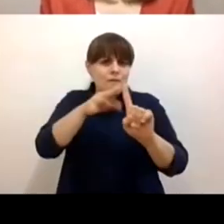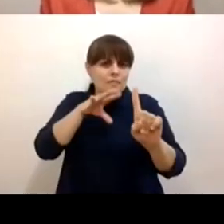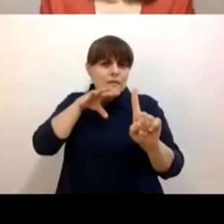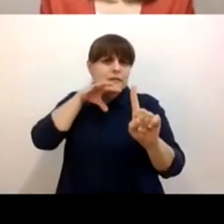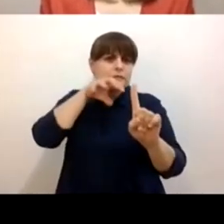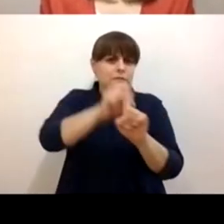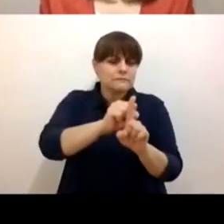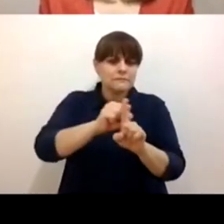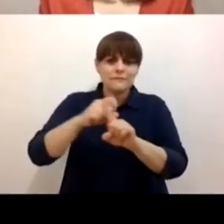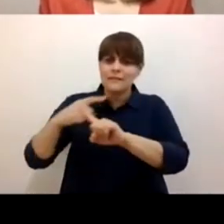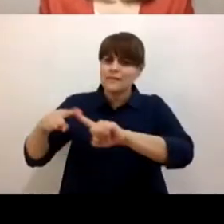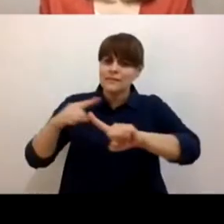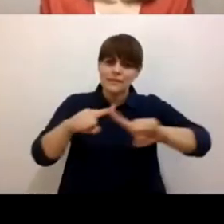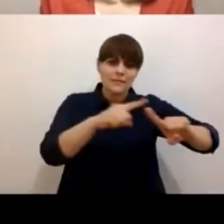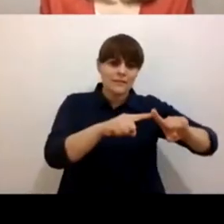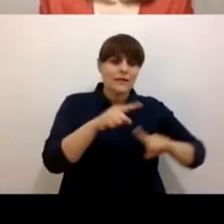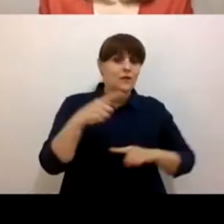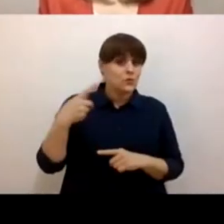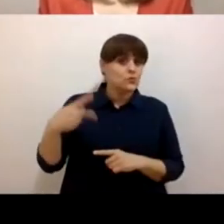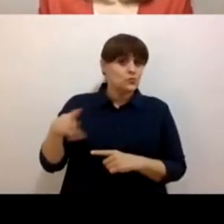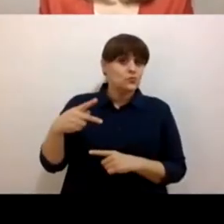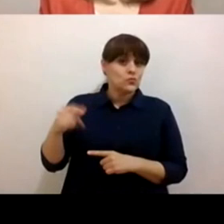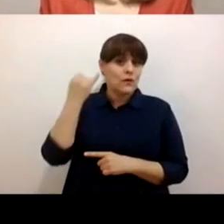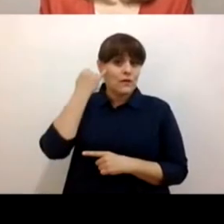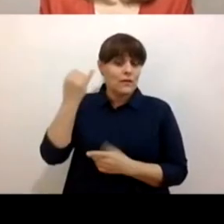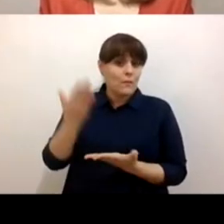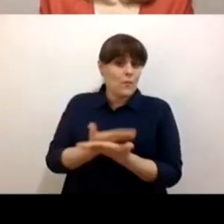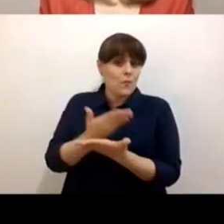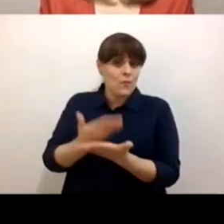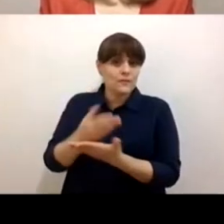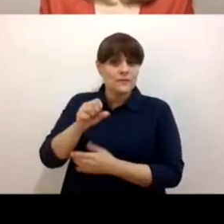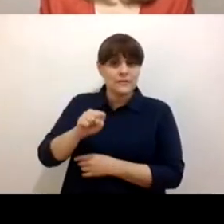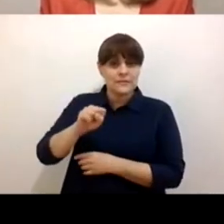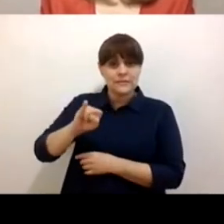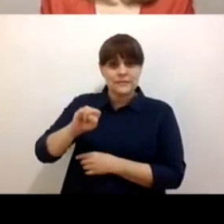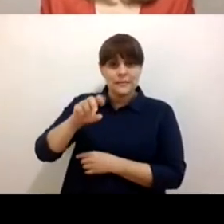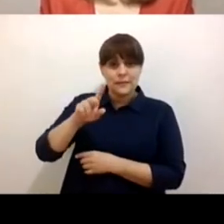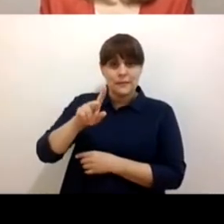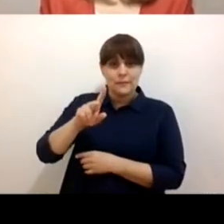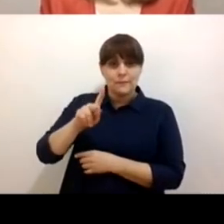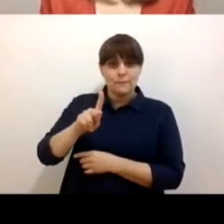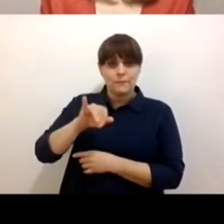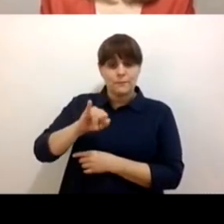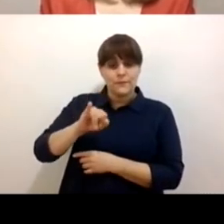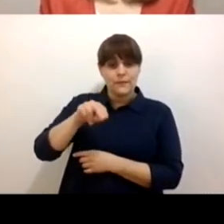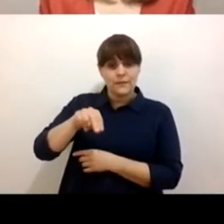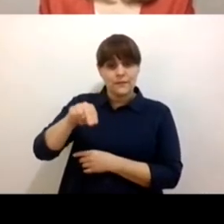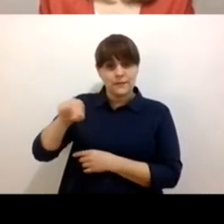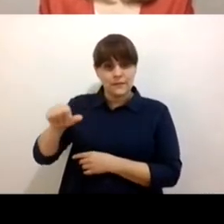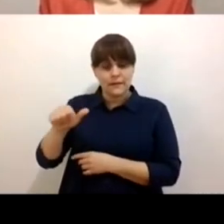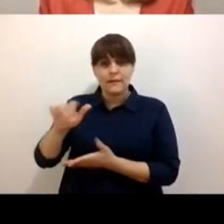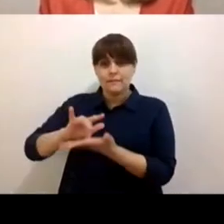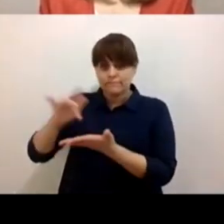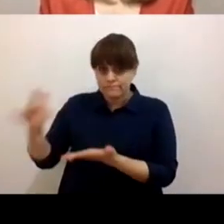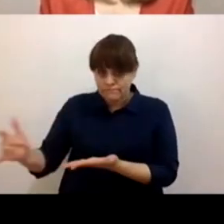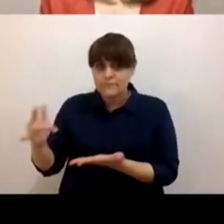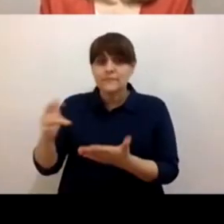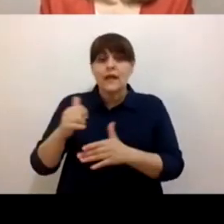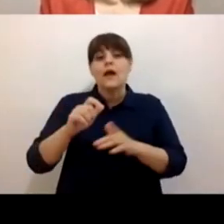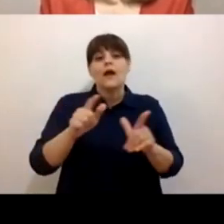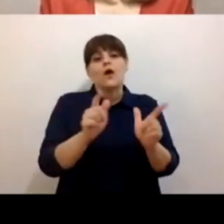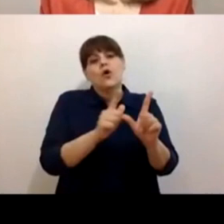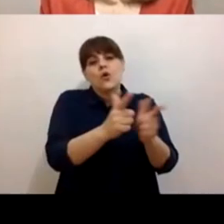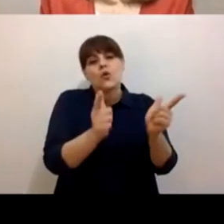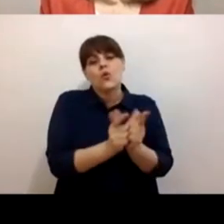consta, gracias a la Secretaría Ejecutiva de CIPINA, gracias a la Dirección de Asuntos Religiosos, gracias también